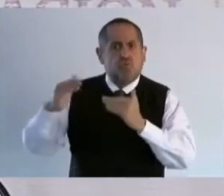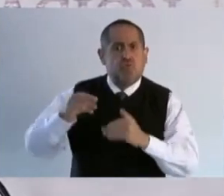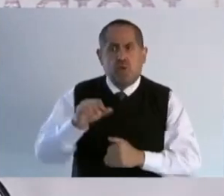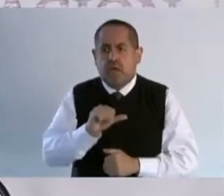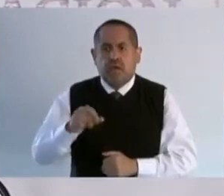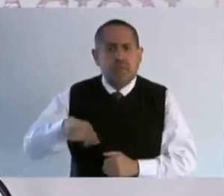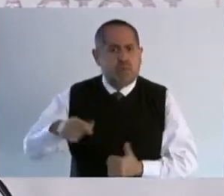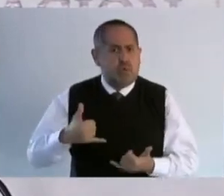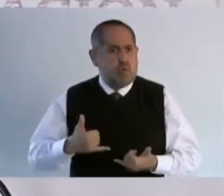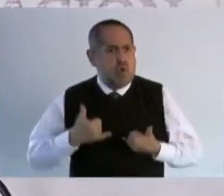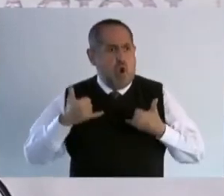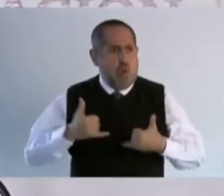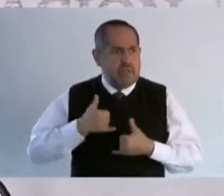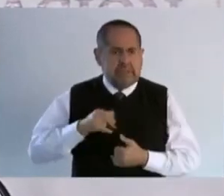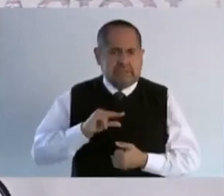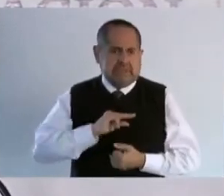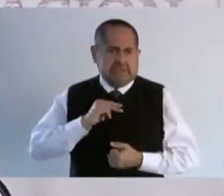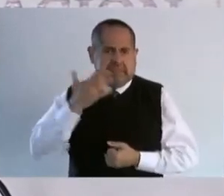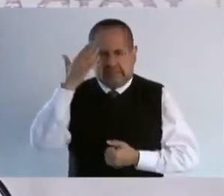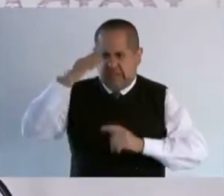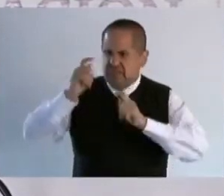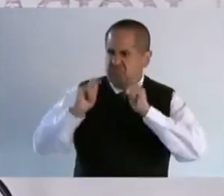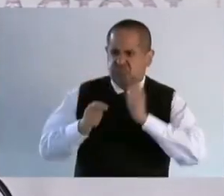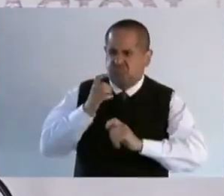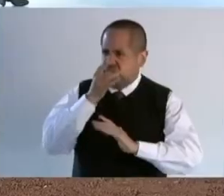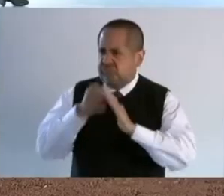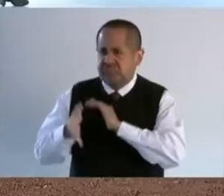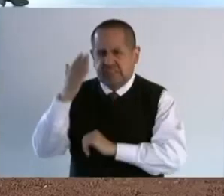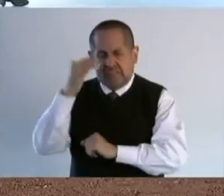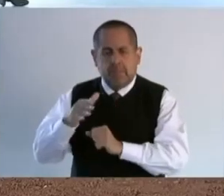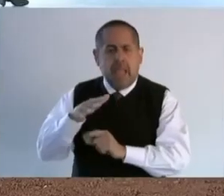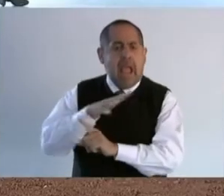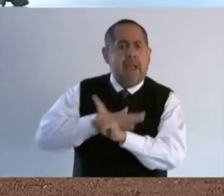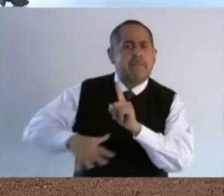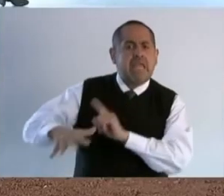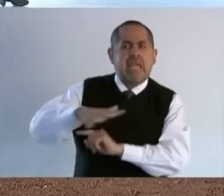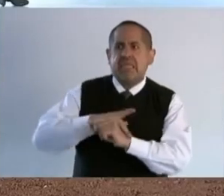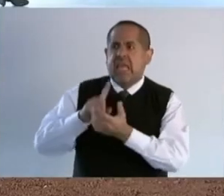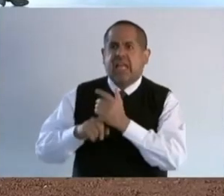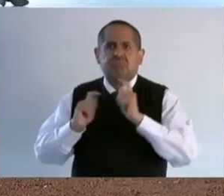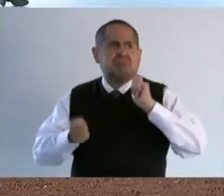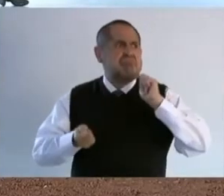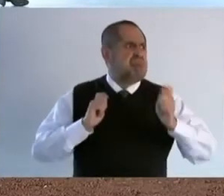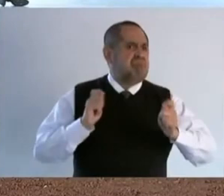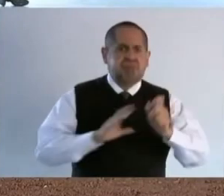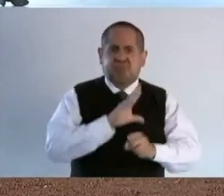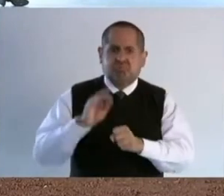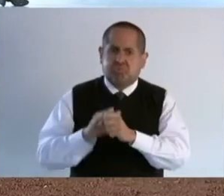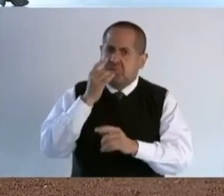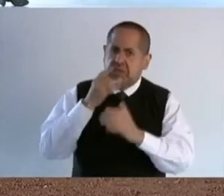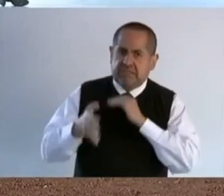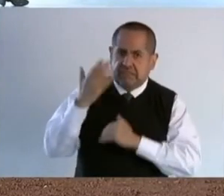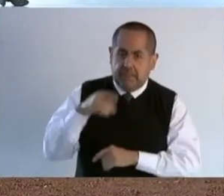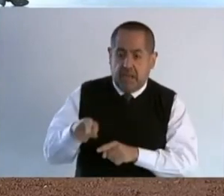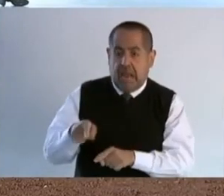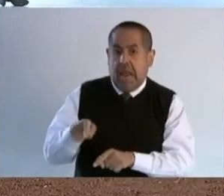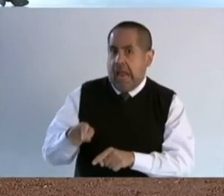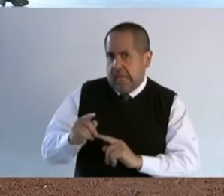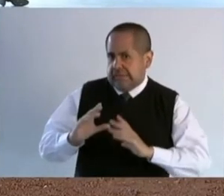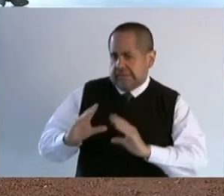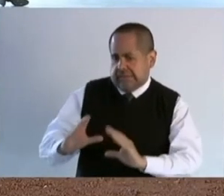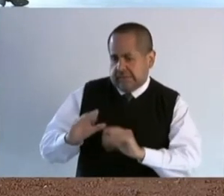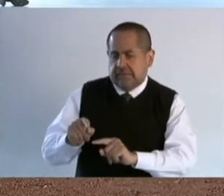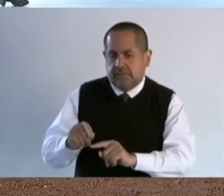especialistas en el medio ambiente. Me da mucho gusto que la